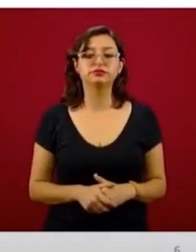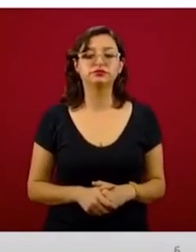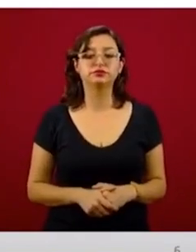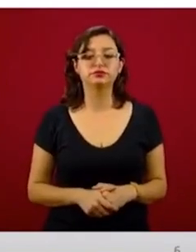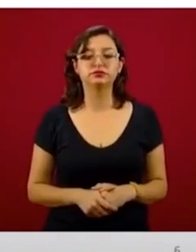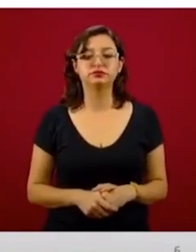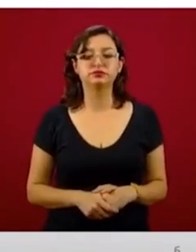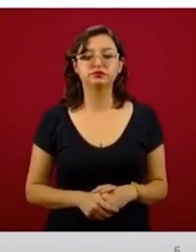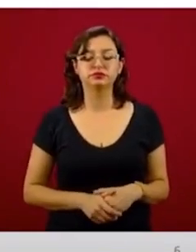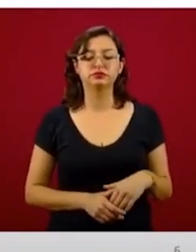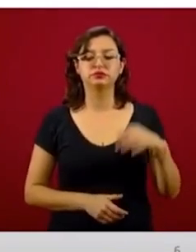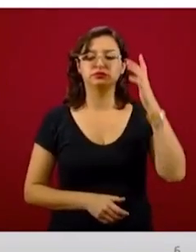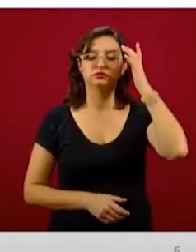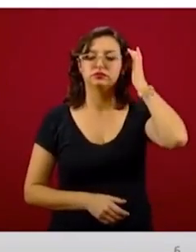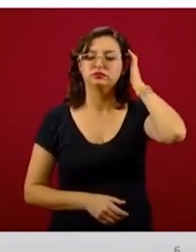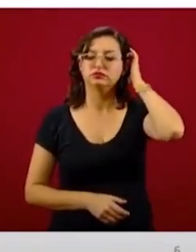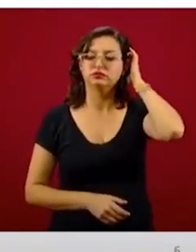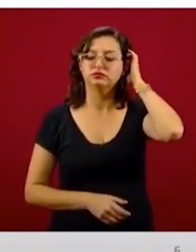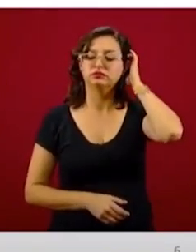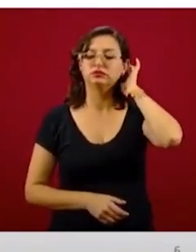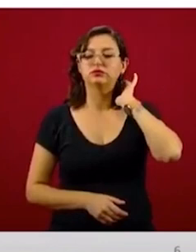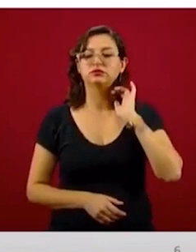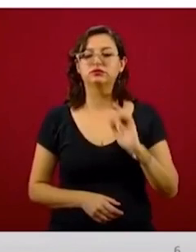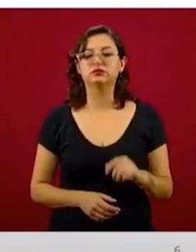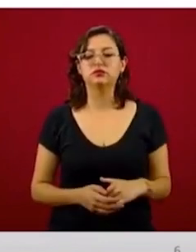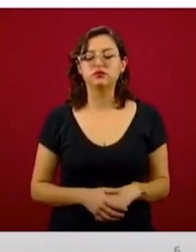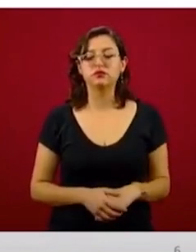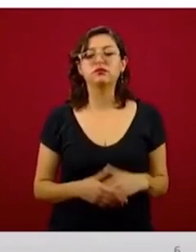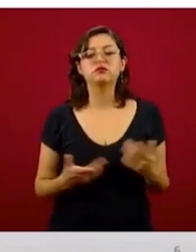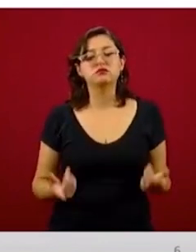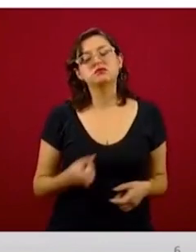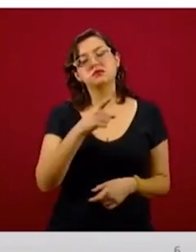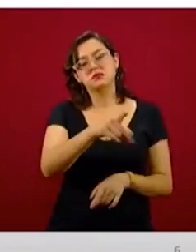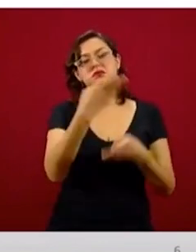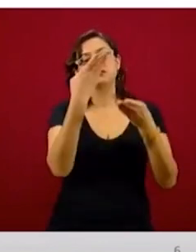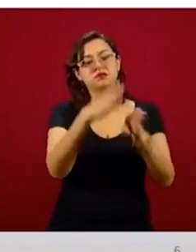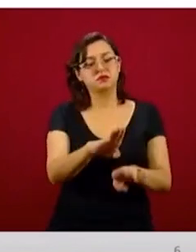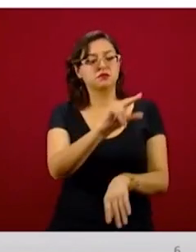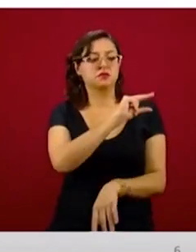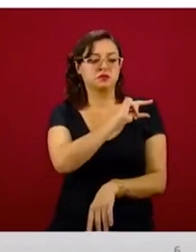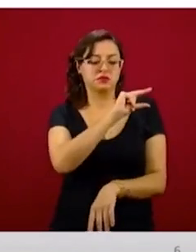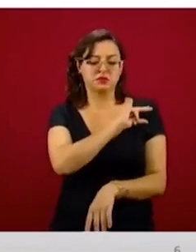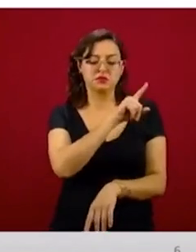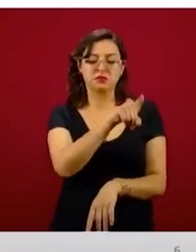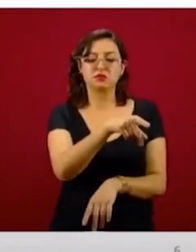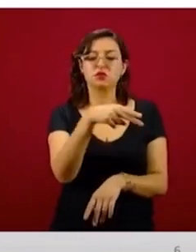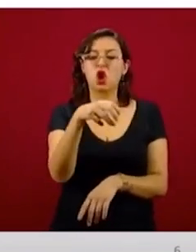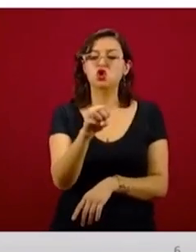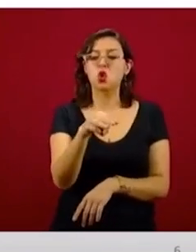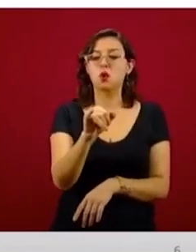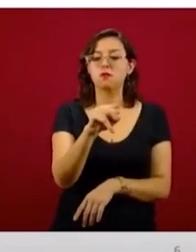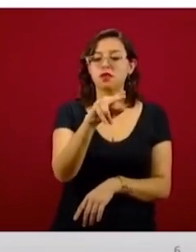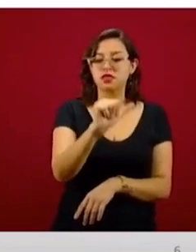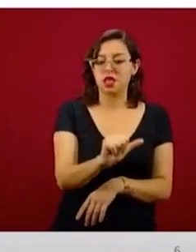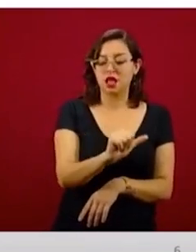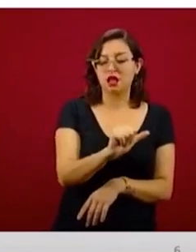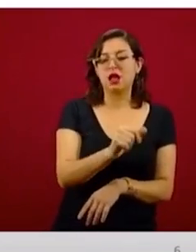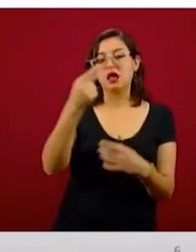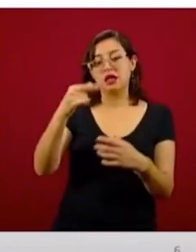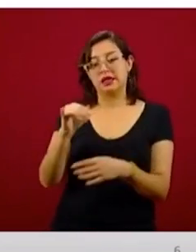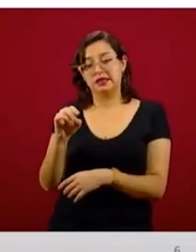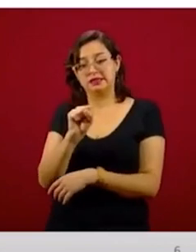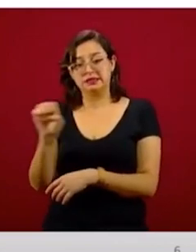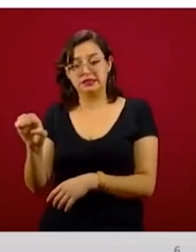Si lo comparamos con los créditos de nómina que opera la banca comercial, el fondo de préstamos personales del Issste está en cuarto